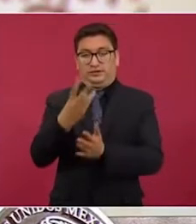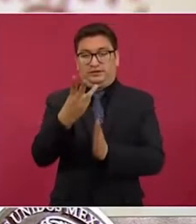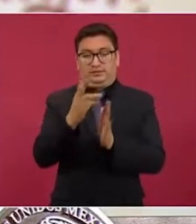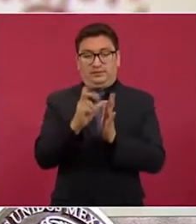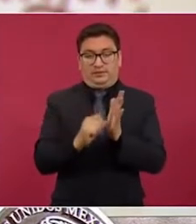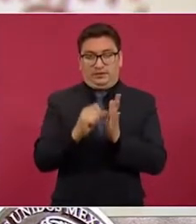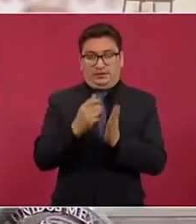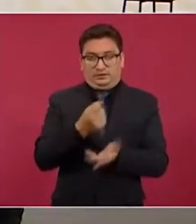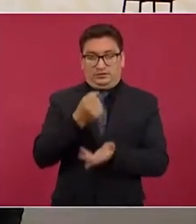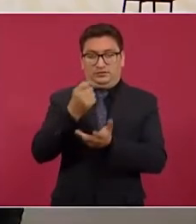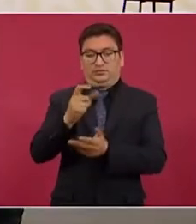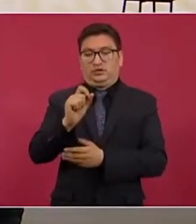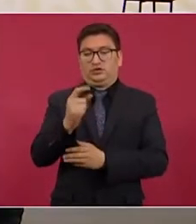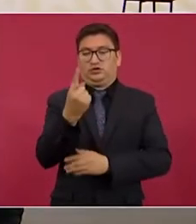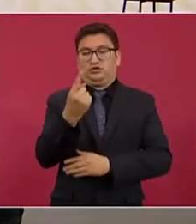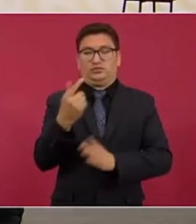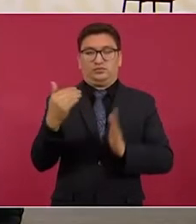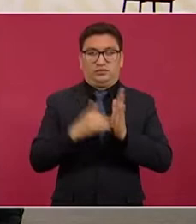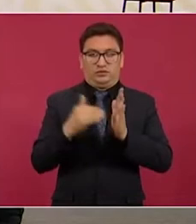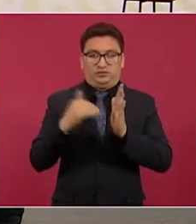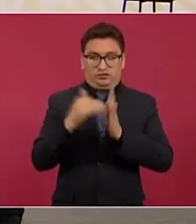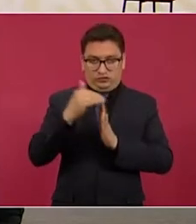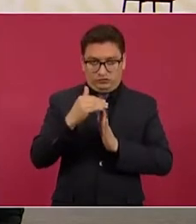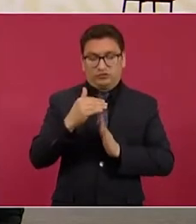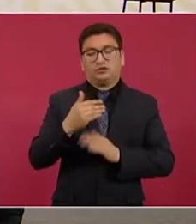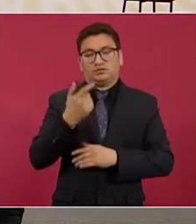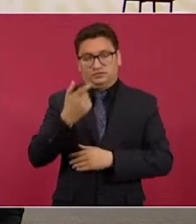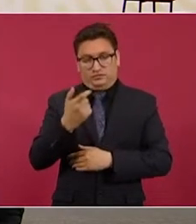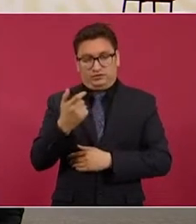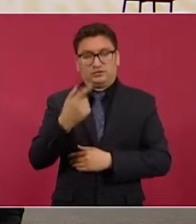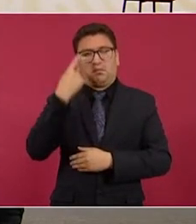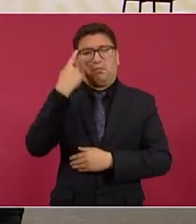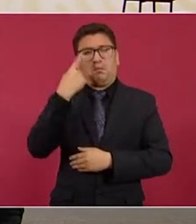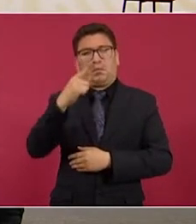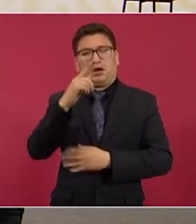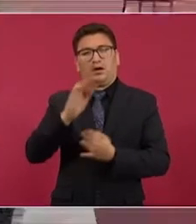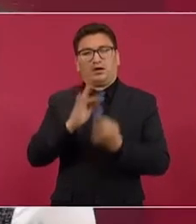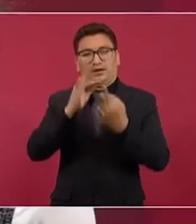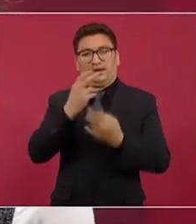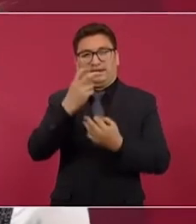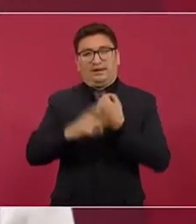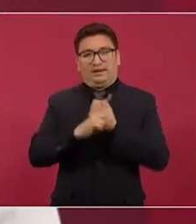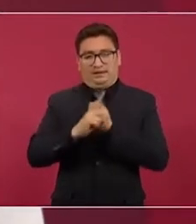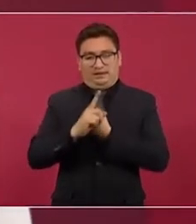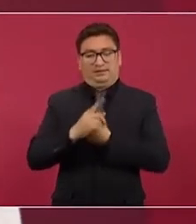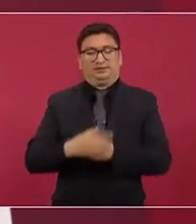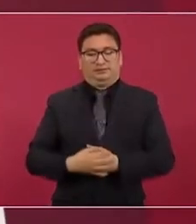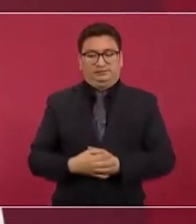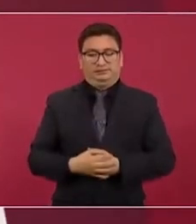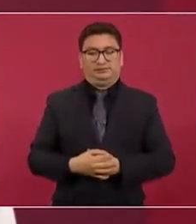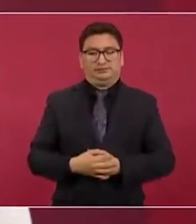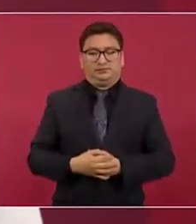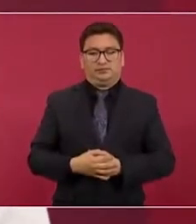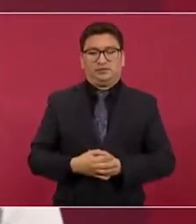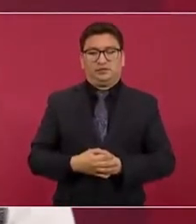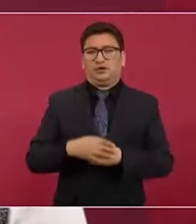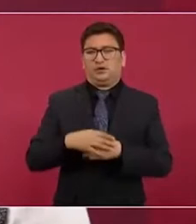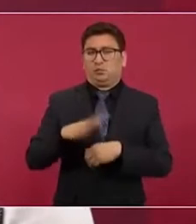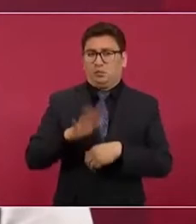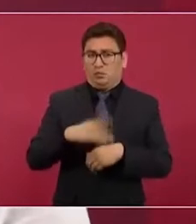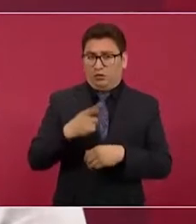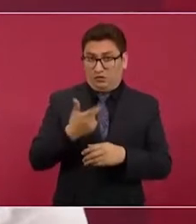por 21 mil millones de pesos para hacer frente a la contingencia mencionada, no por falta de